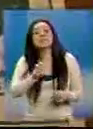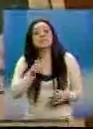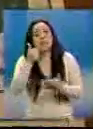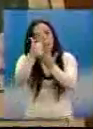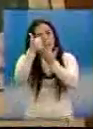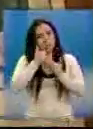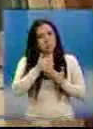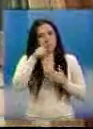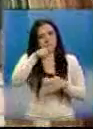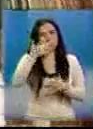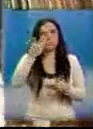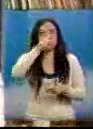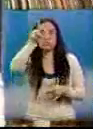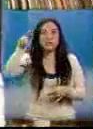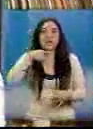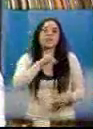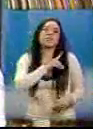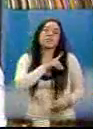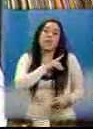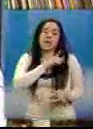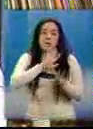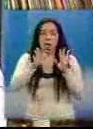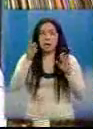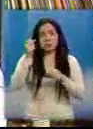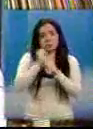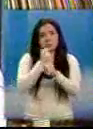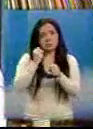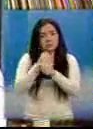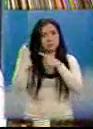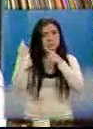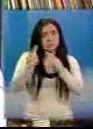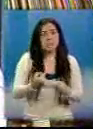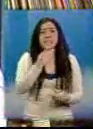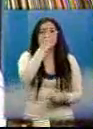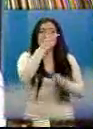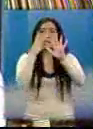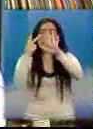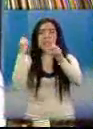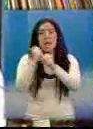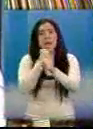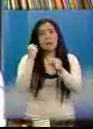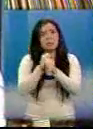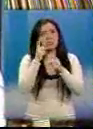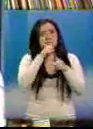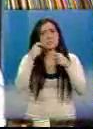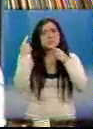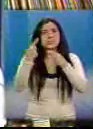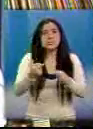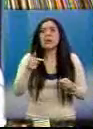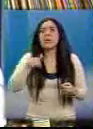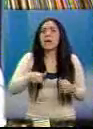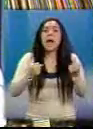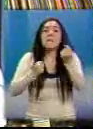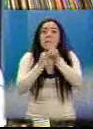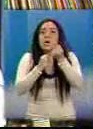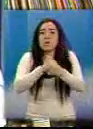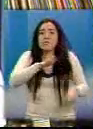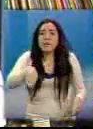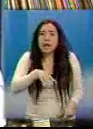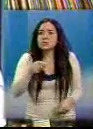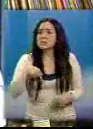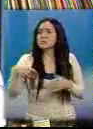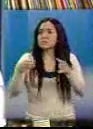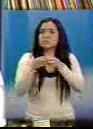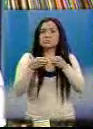de los pueblos indígenas. 27 años la Constitución no ha respondido a la demanda de los pueblos indígenas y el actual gobierno